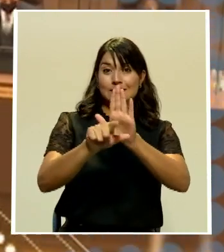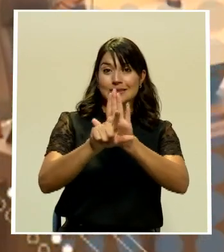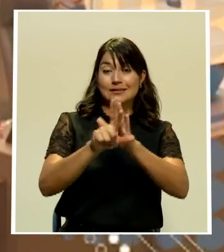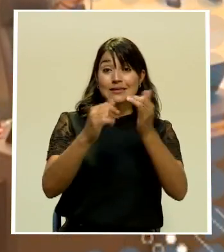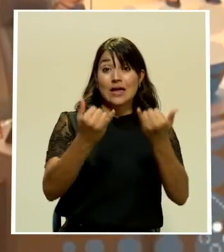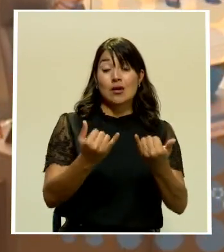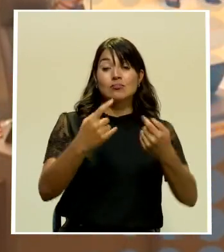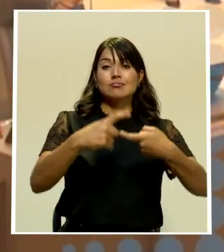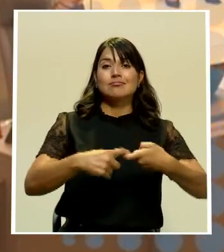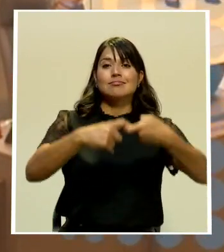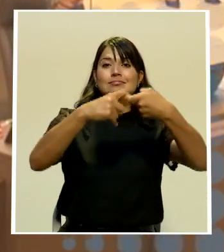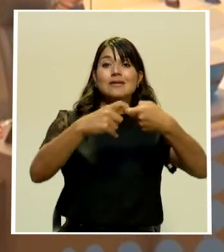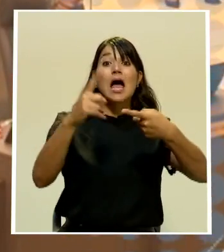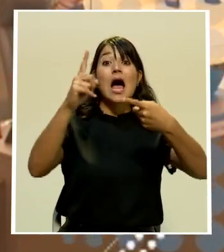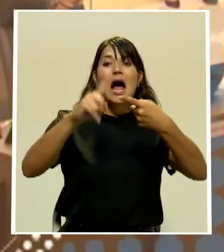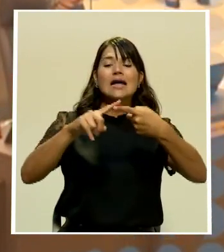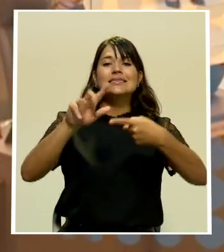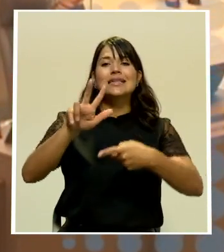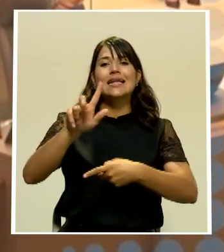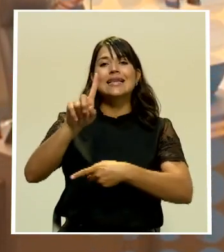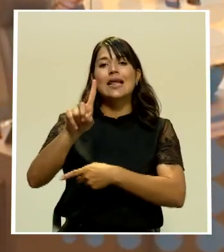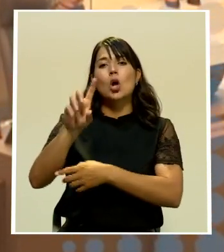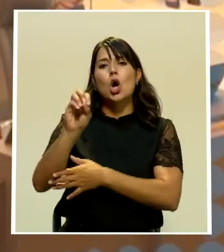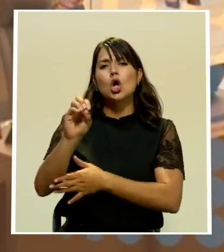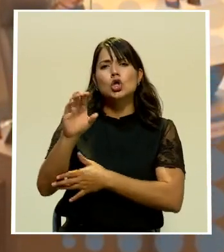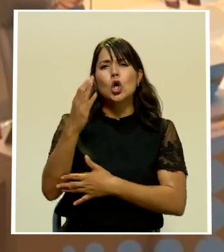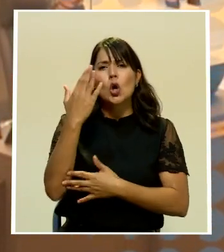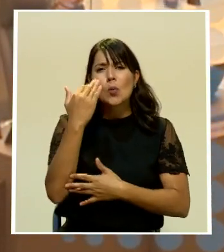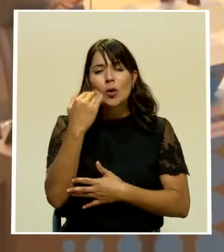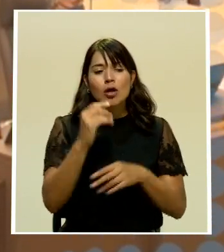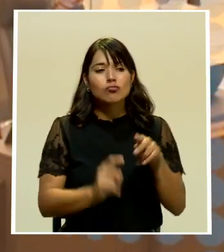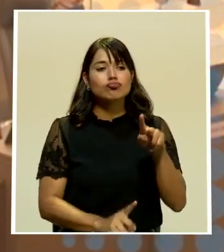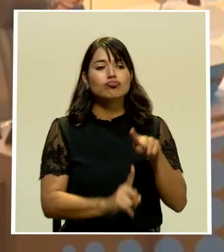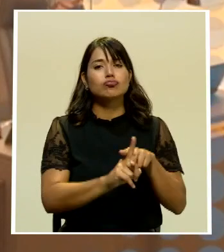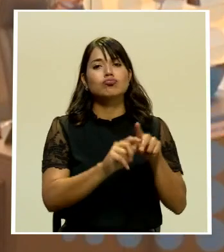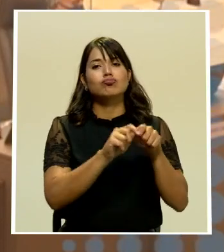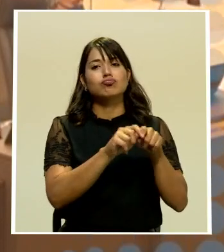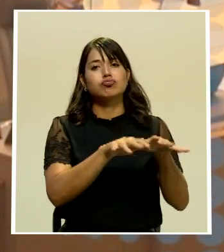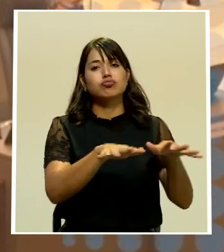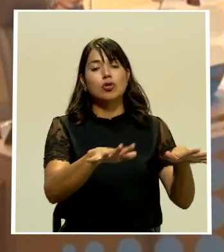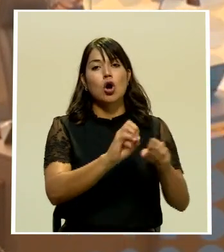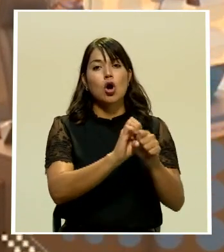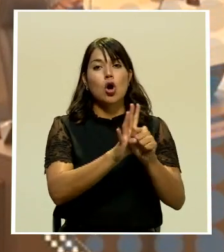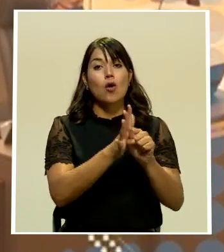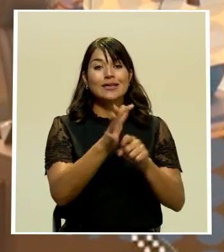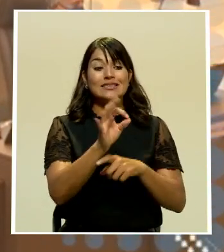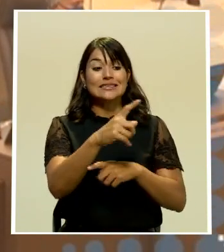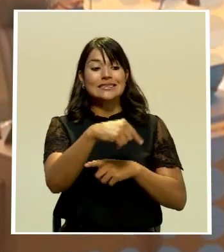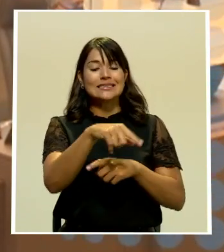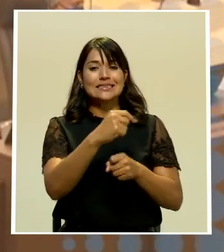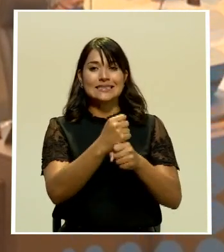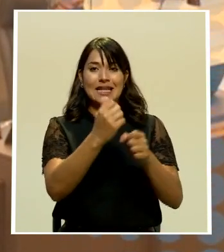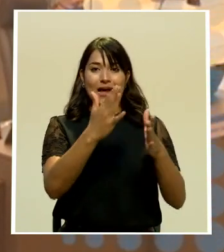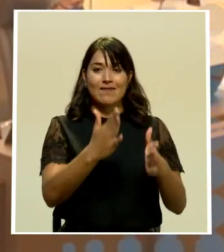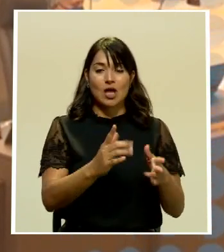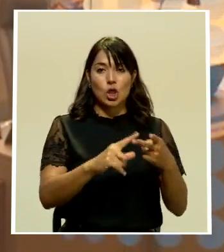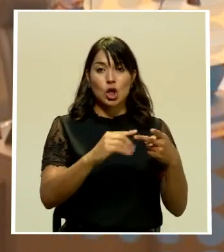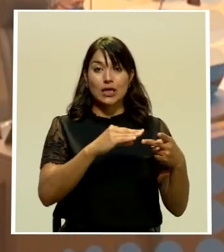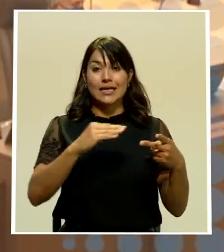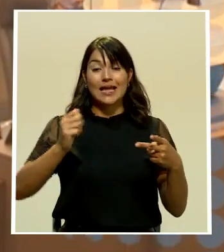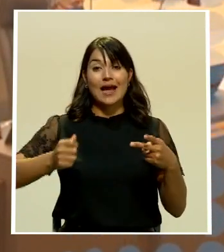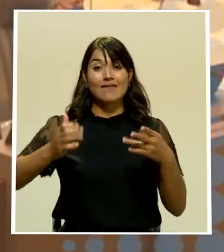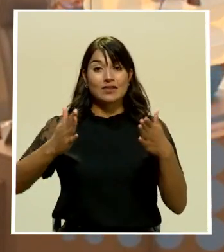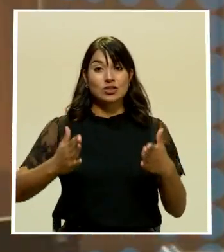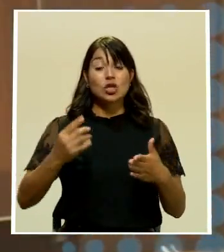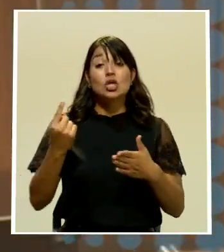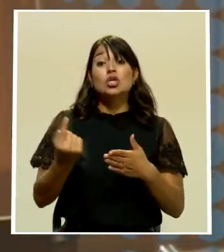quedaron suspendidas hasta el 31 de octubre debido a un brote de COVID-19 entre funcionarios y asesores. Solo